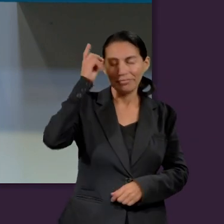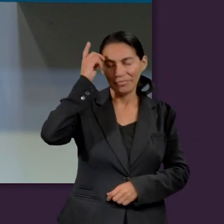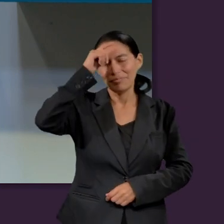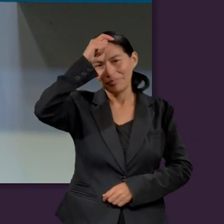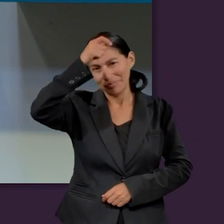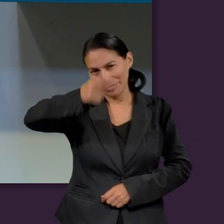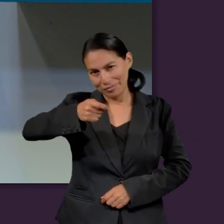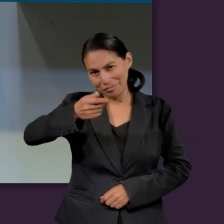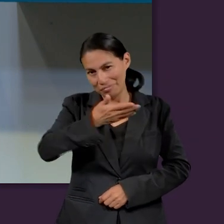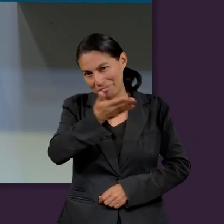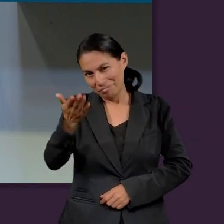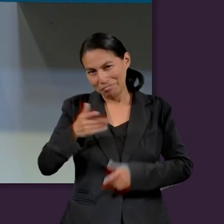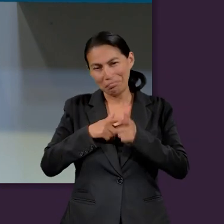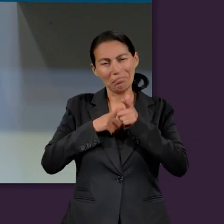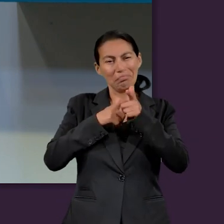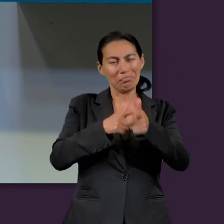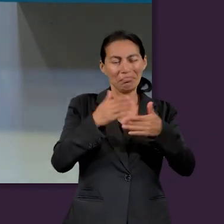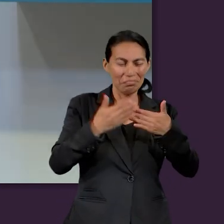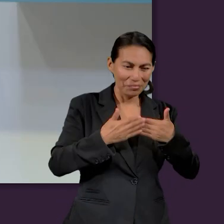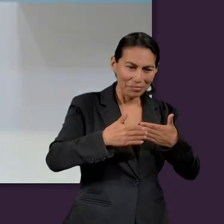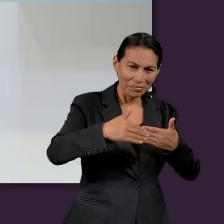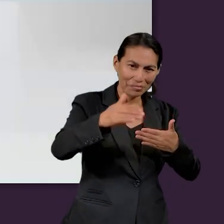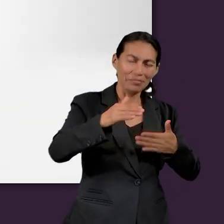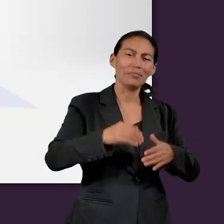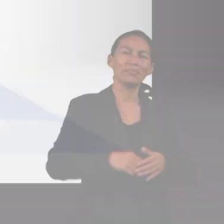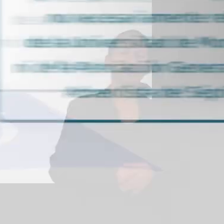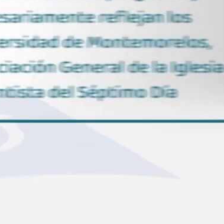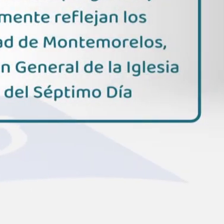Que Dios nos bendiga y que podamos seguir adelante.